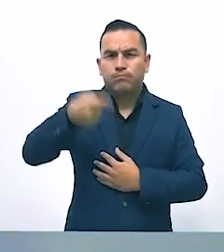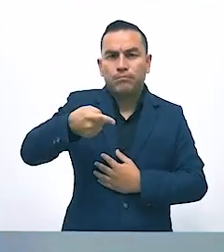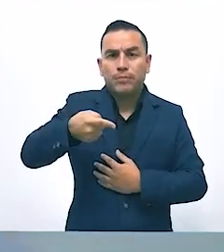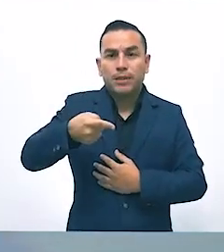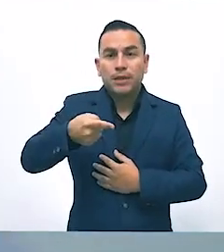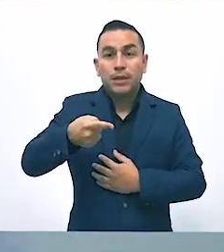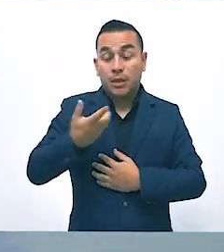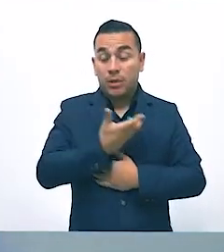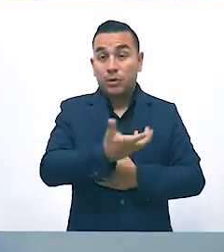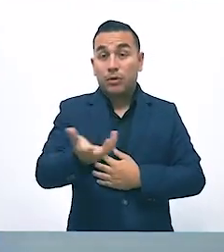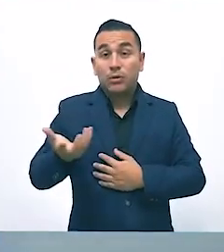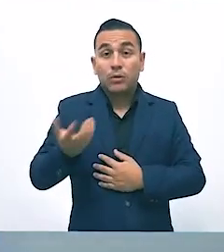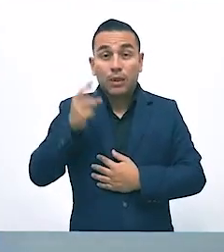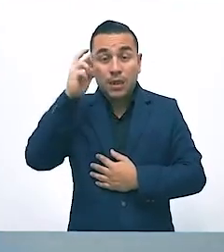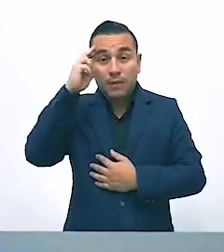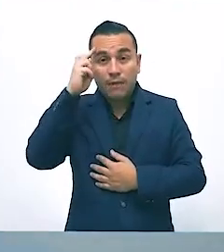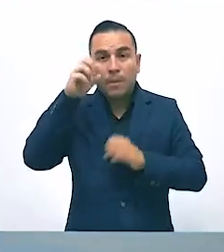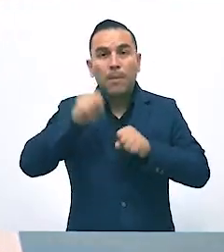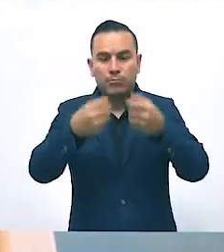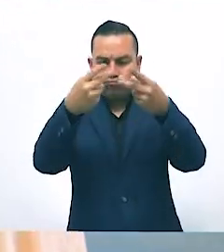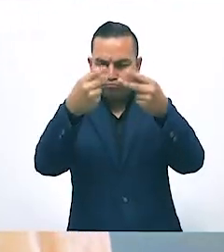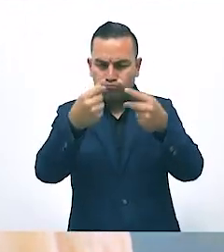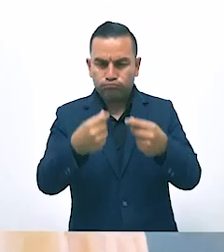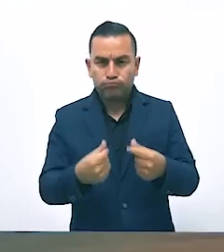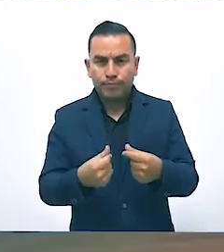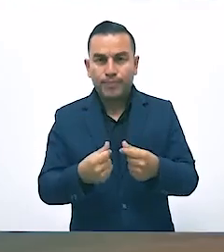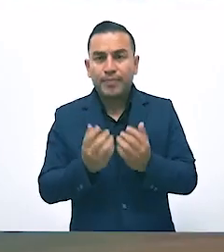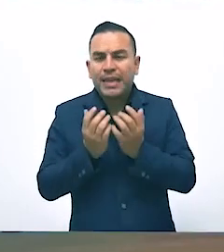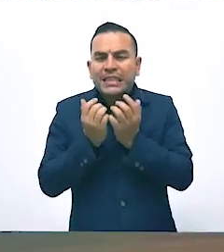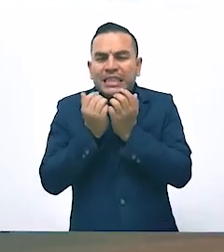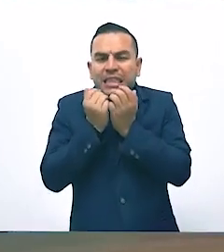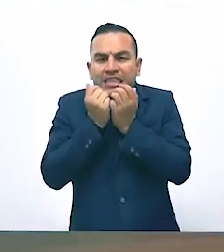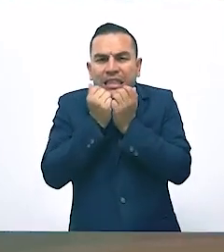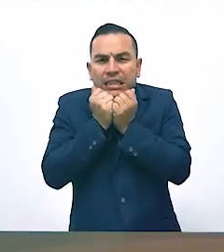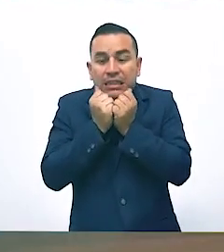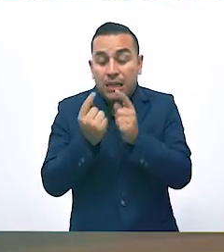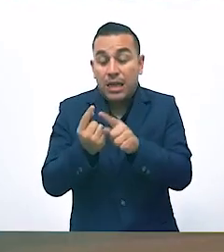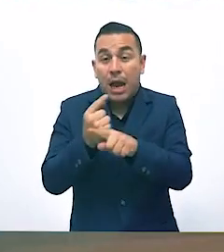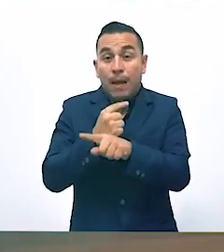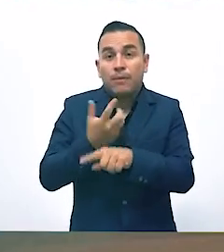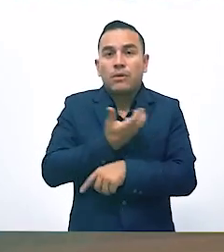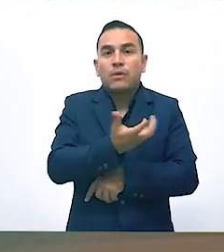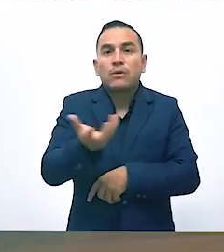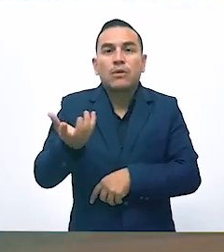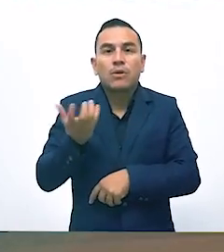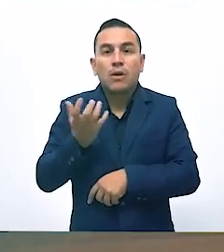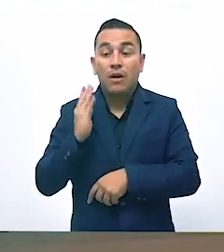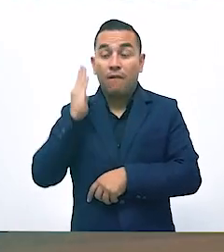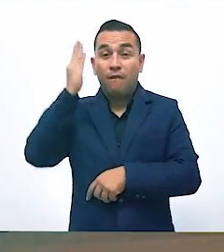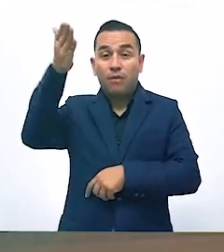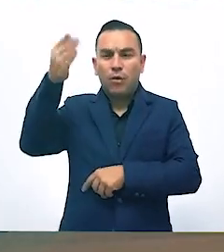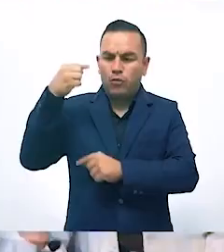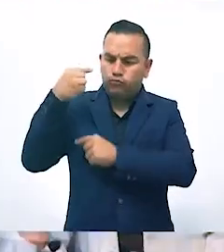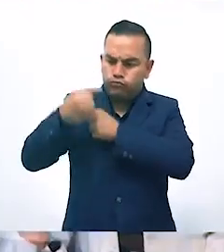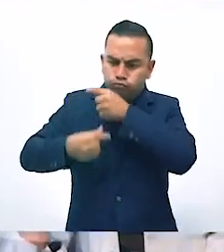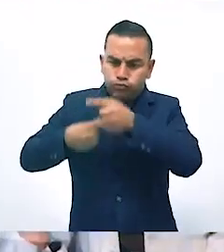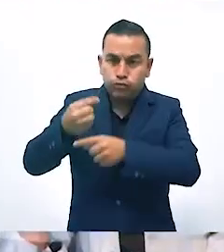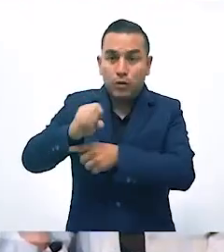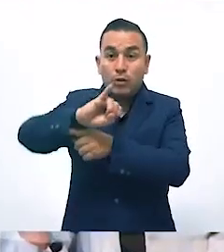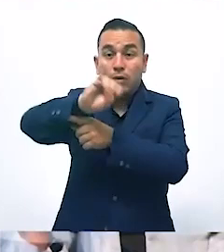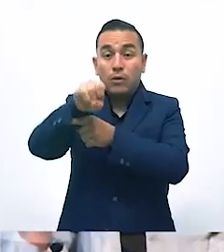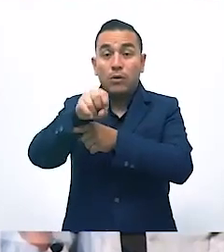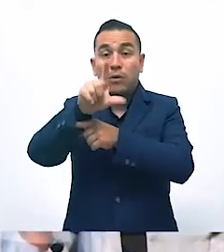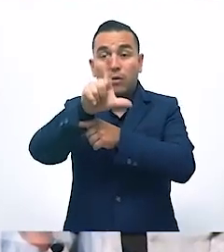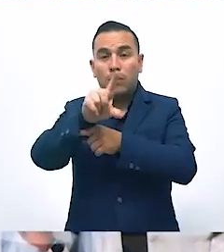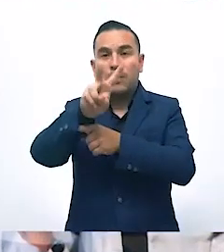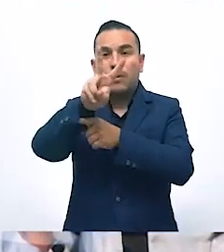y que tuviese presupuesto para ejecutarse. Debíamos garantizar estos cambios para todas las generaciones futuras. En julio